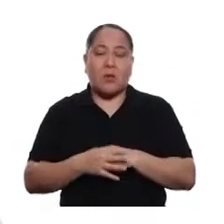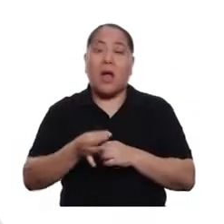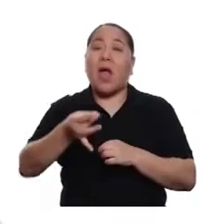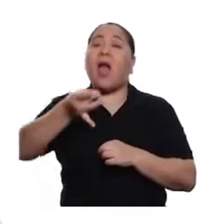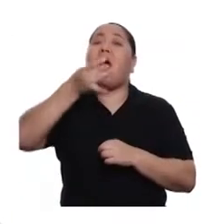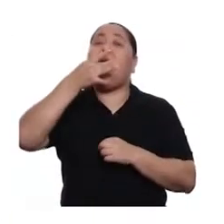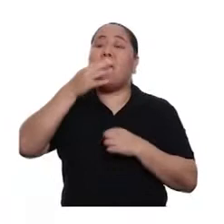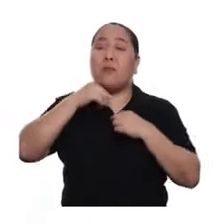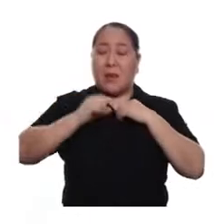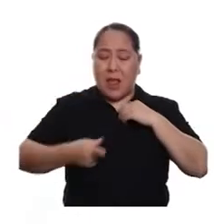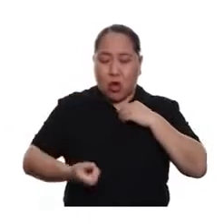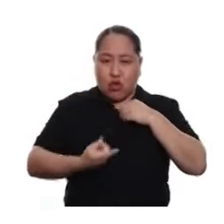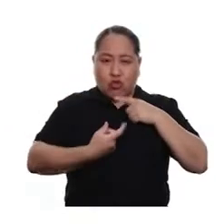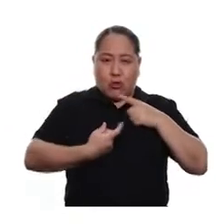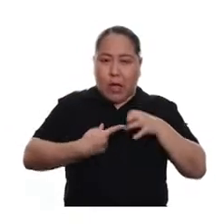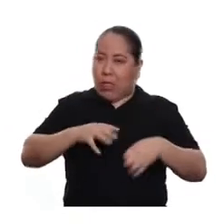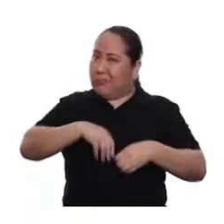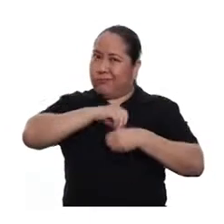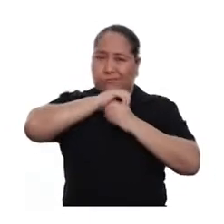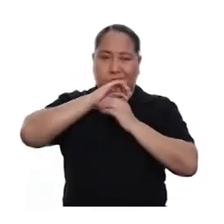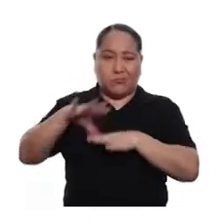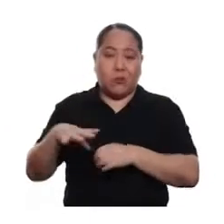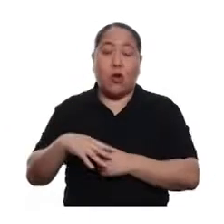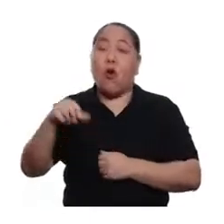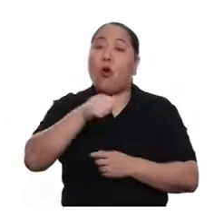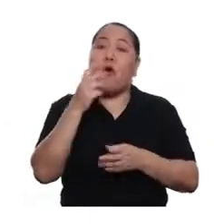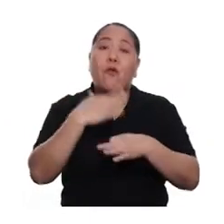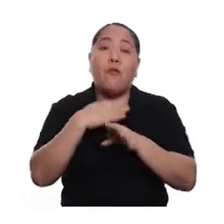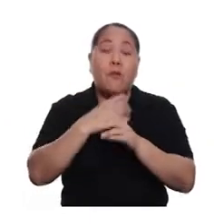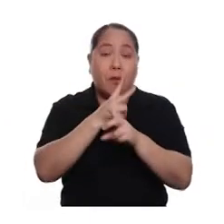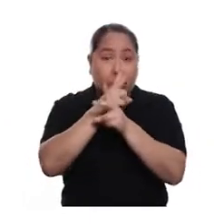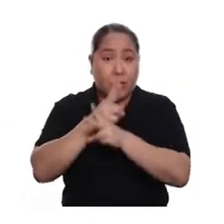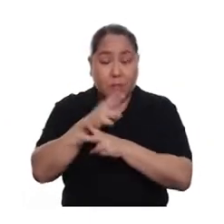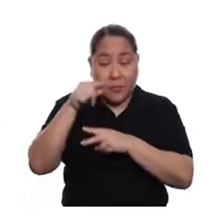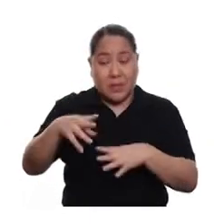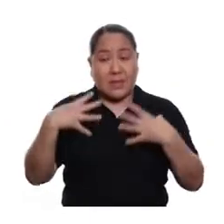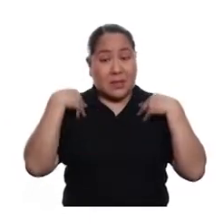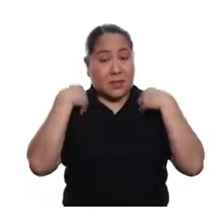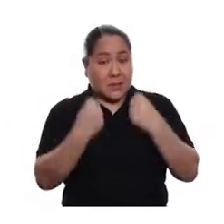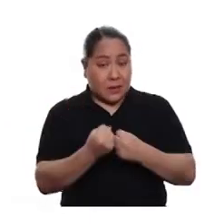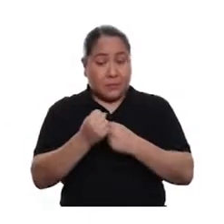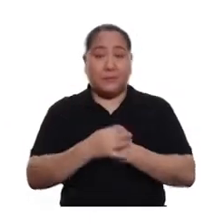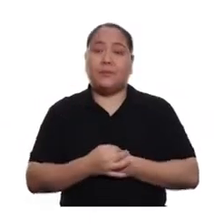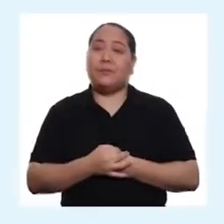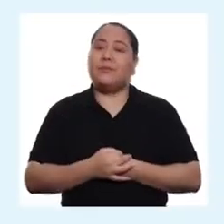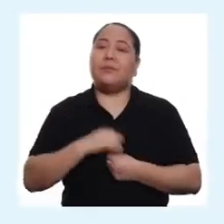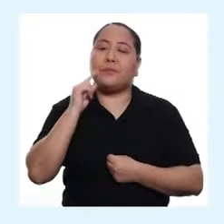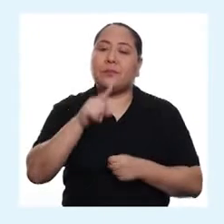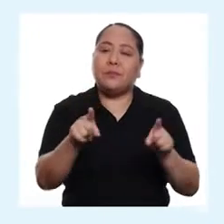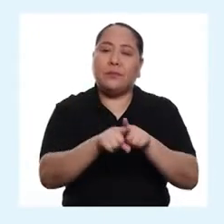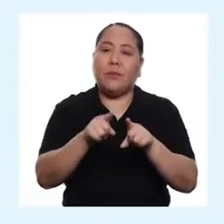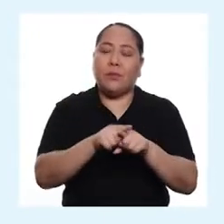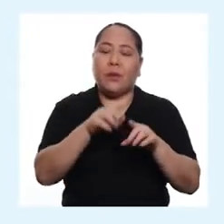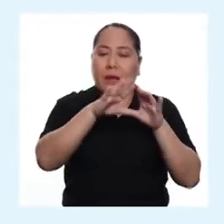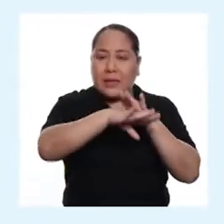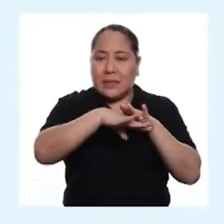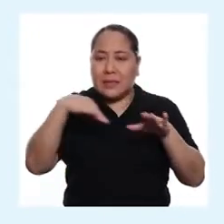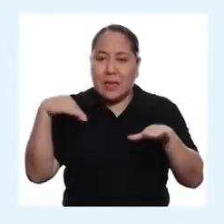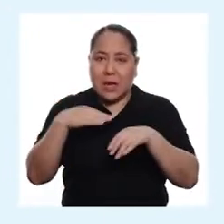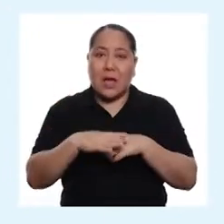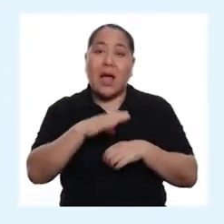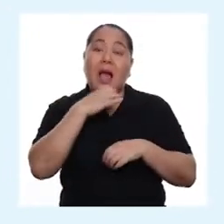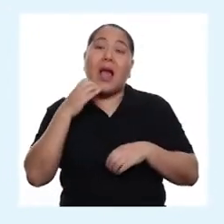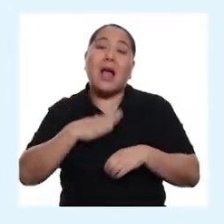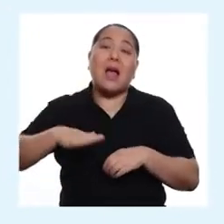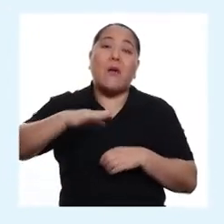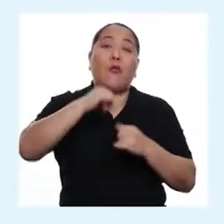Se lo desparasita con frecuencia. Otra forma de cuidarlo para que esté sano es sacándola